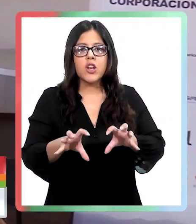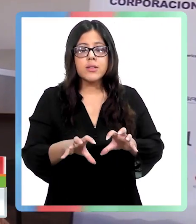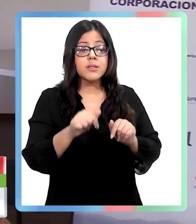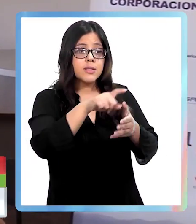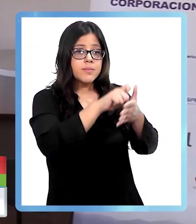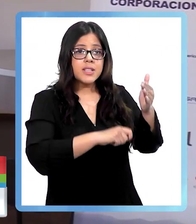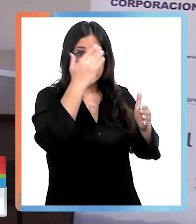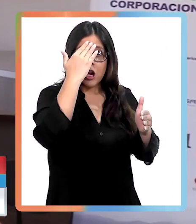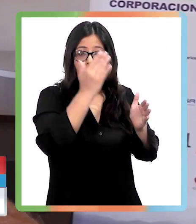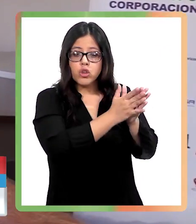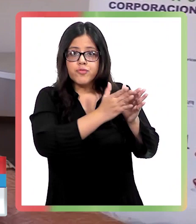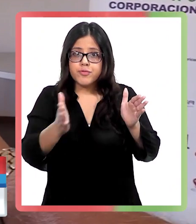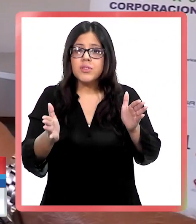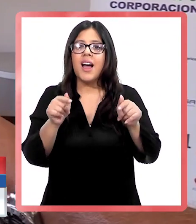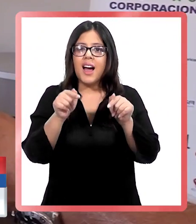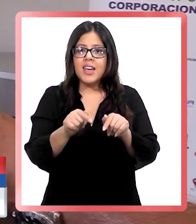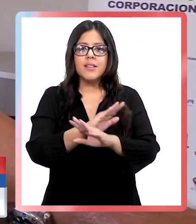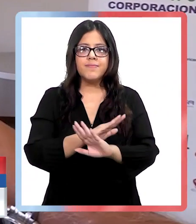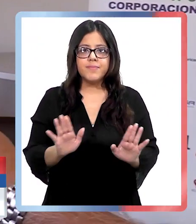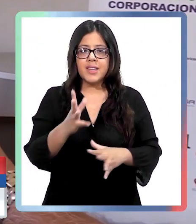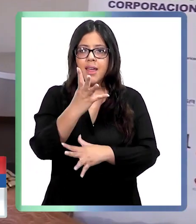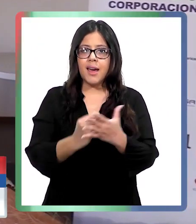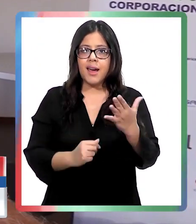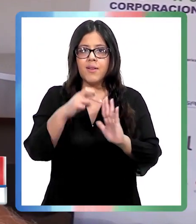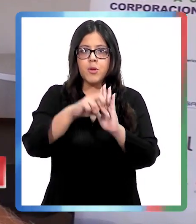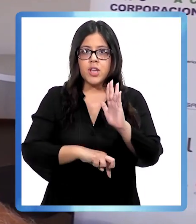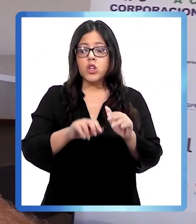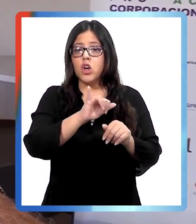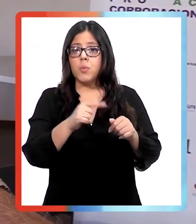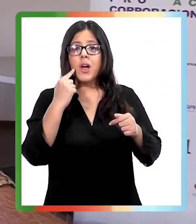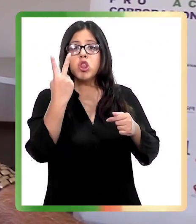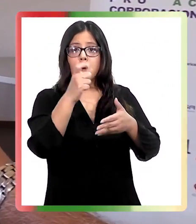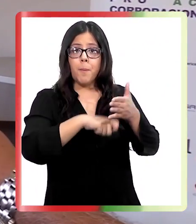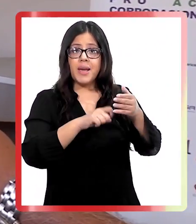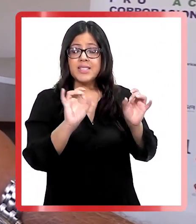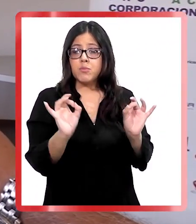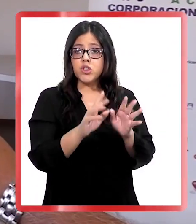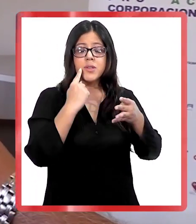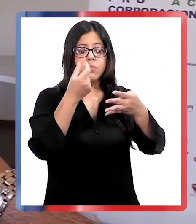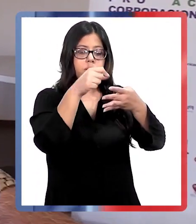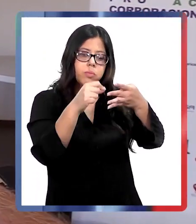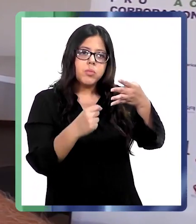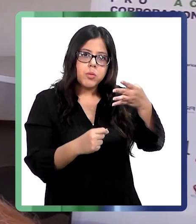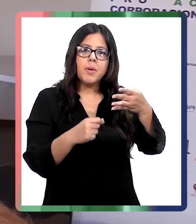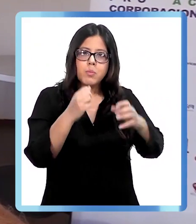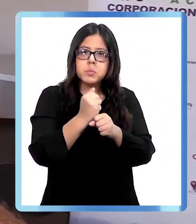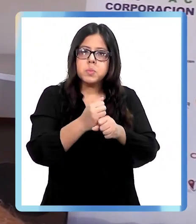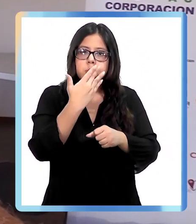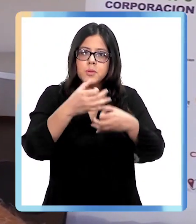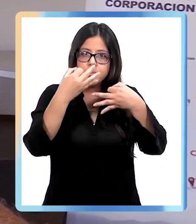sí. Y el diagnóstico yo creo que a a tomar unos dos meses para poder trabajarlo de la mejor forma, es decir, en cantidad y también